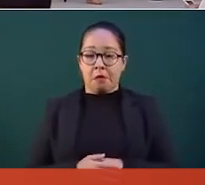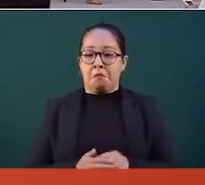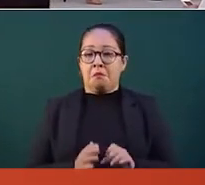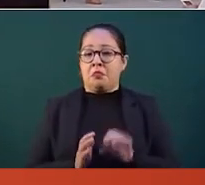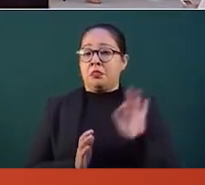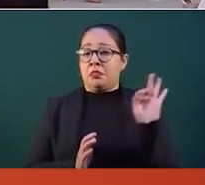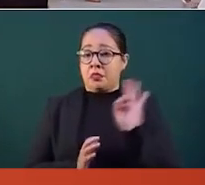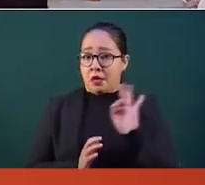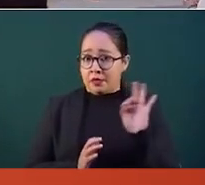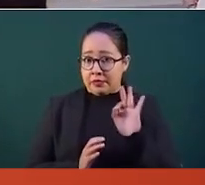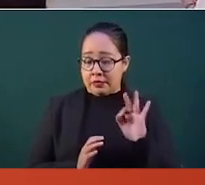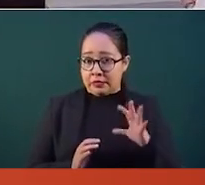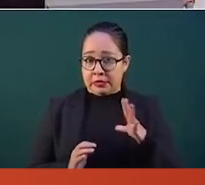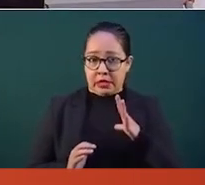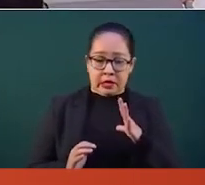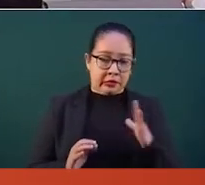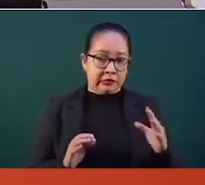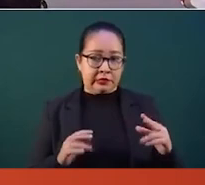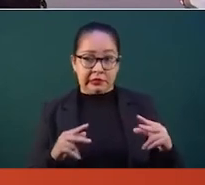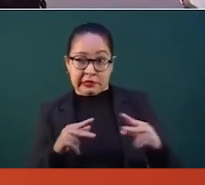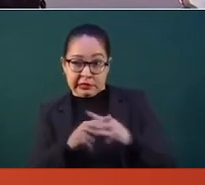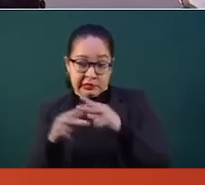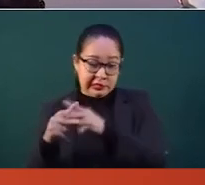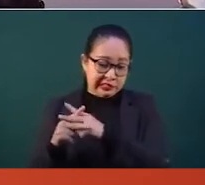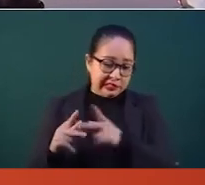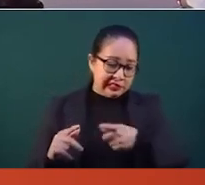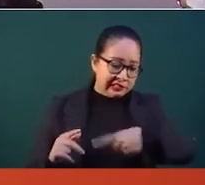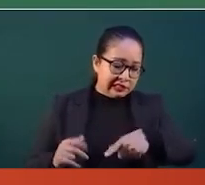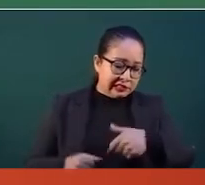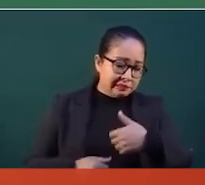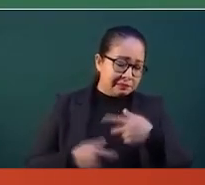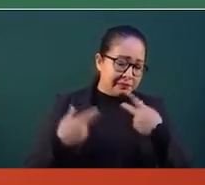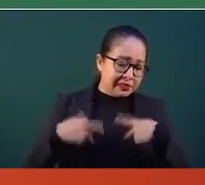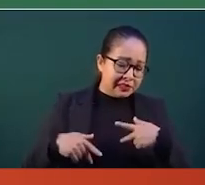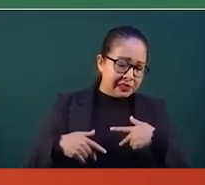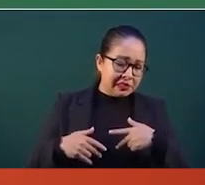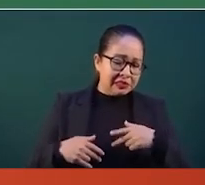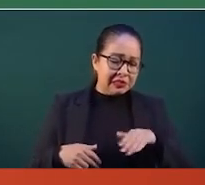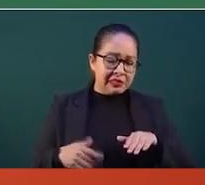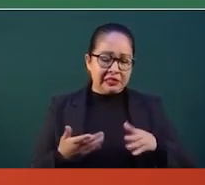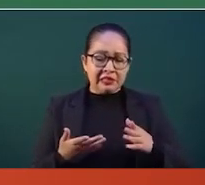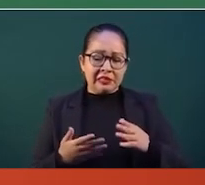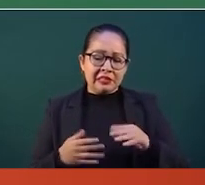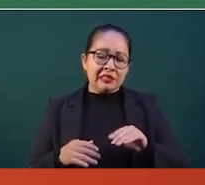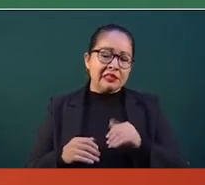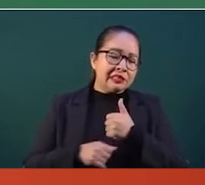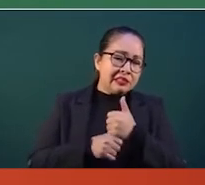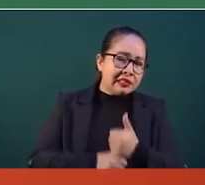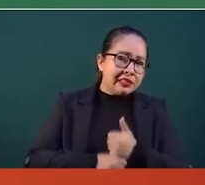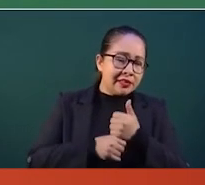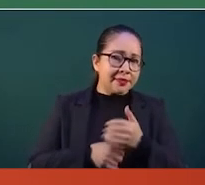y hay heridos, se les